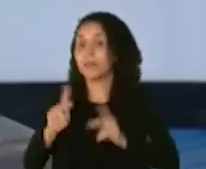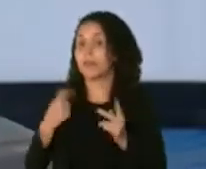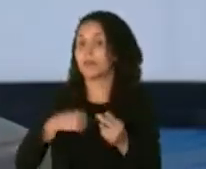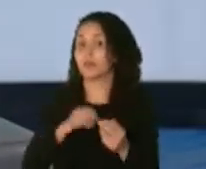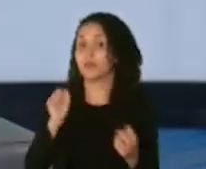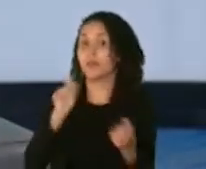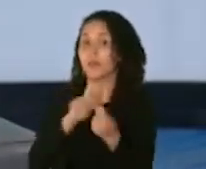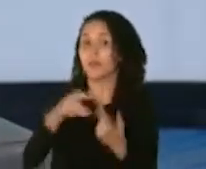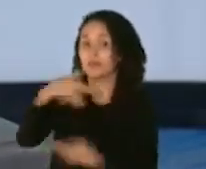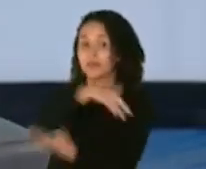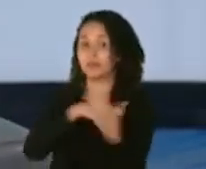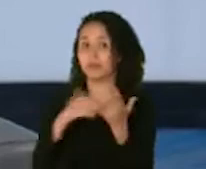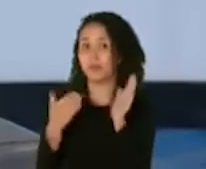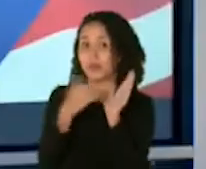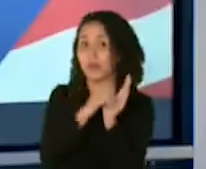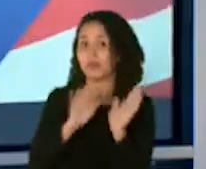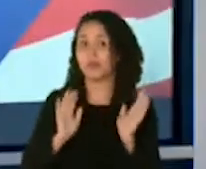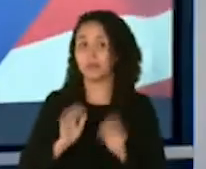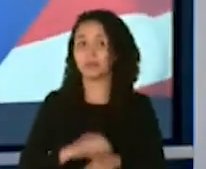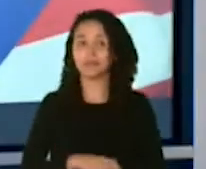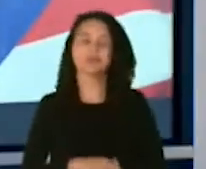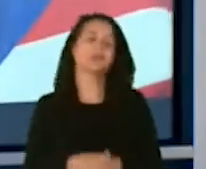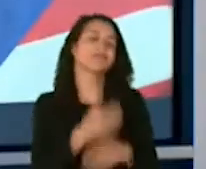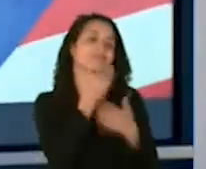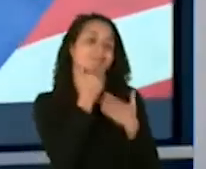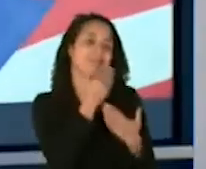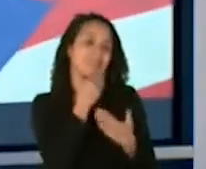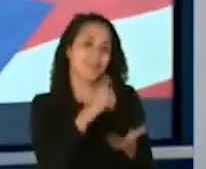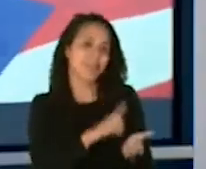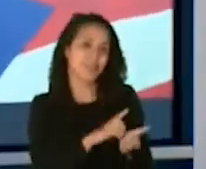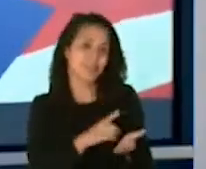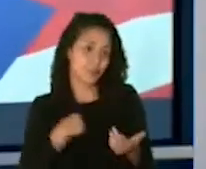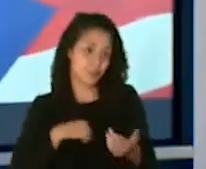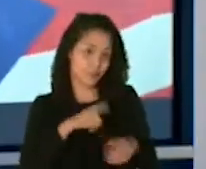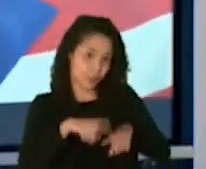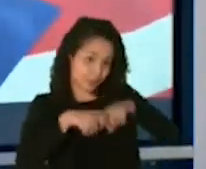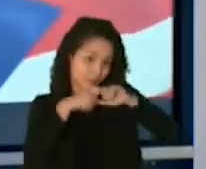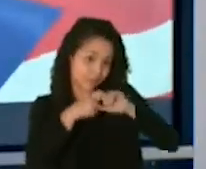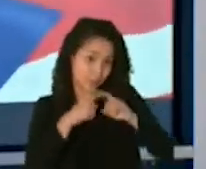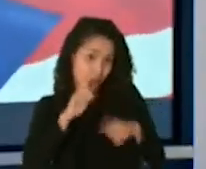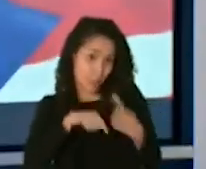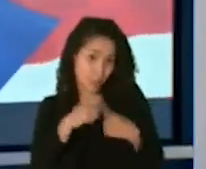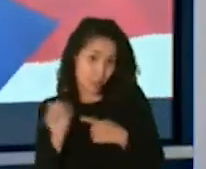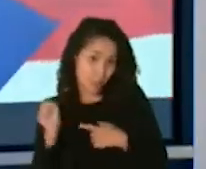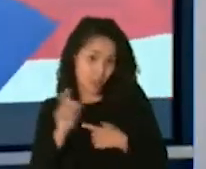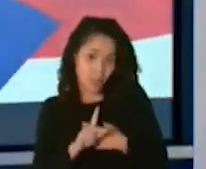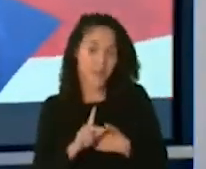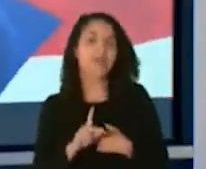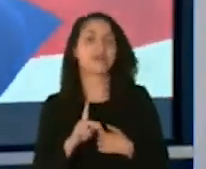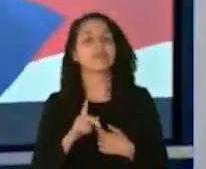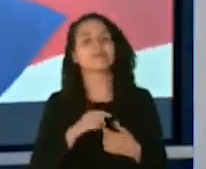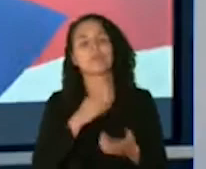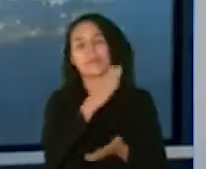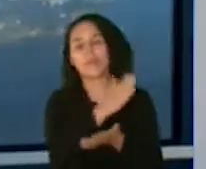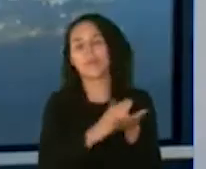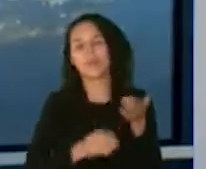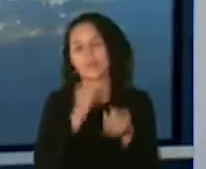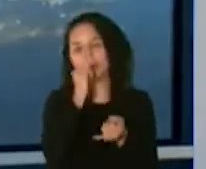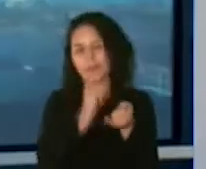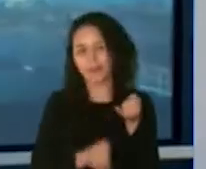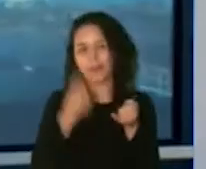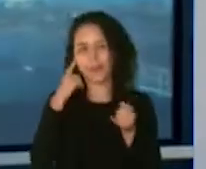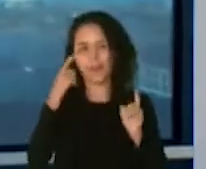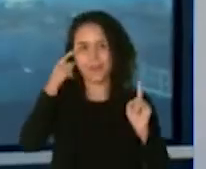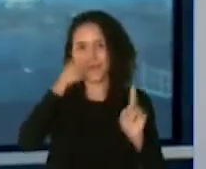excelente excelente pues muchísimas gracias doctor nosotros hacemos una pausa y al regreso nos queda la parte final de misión